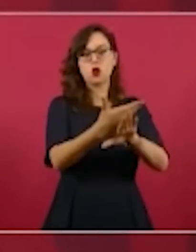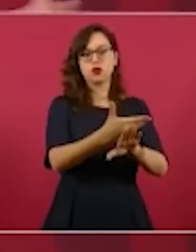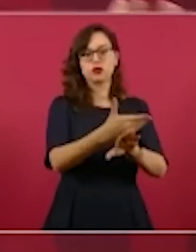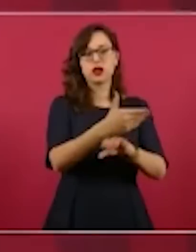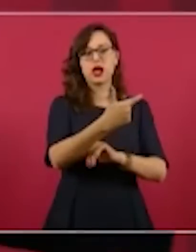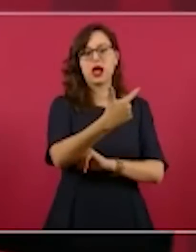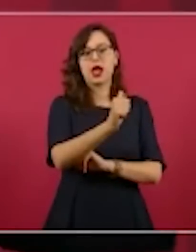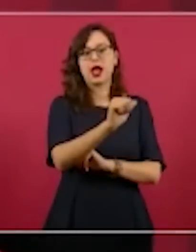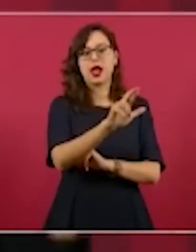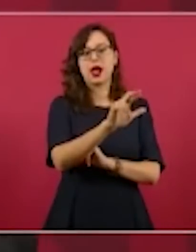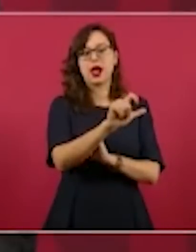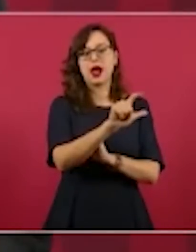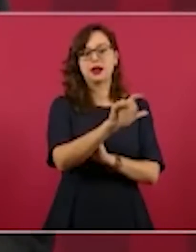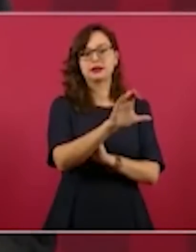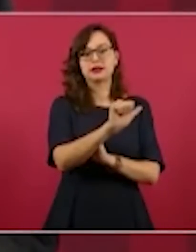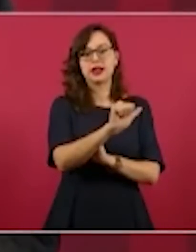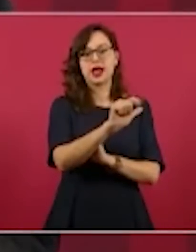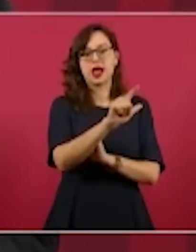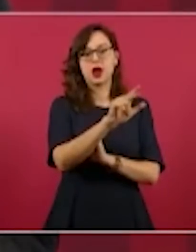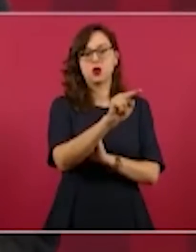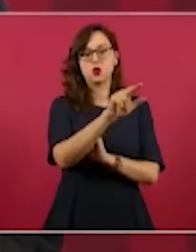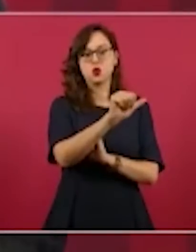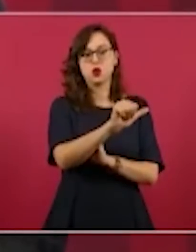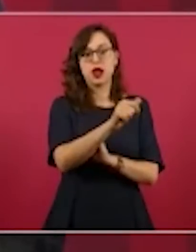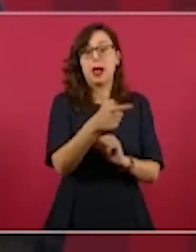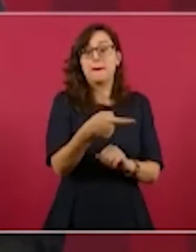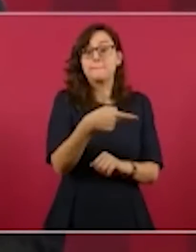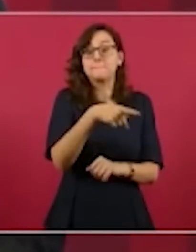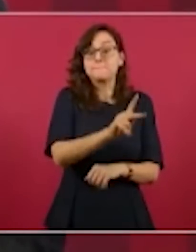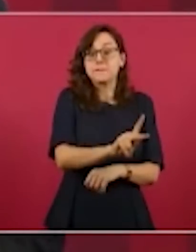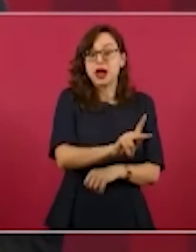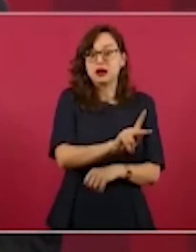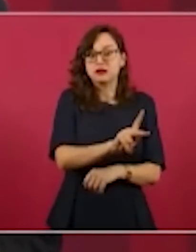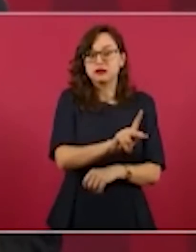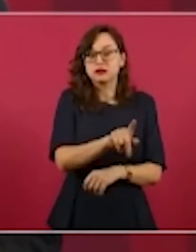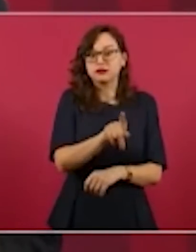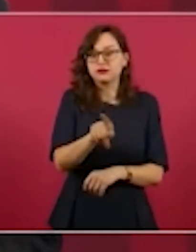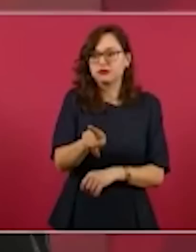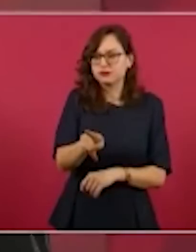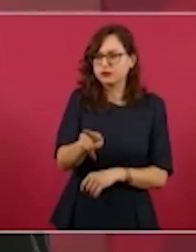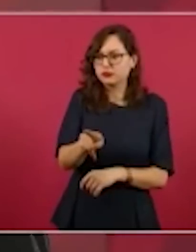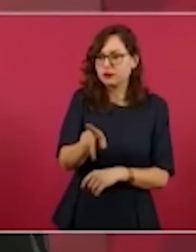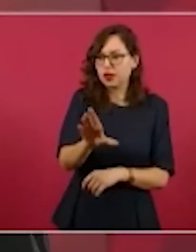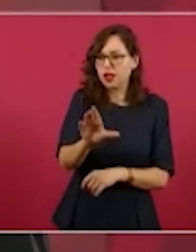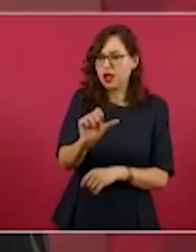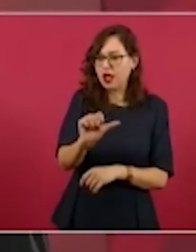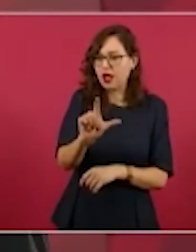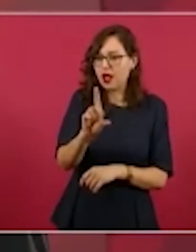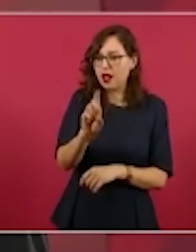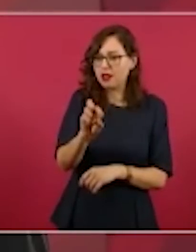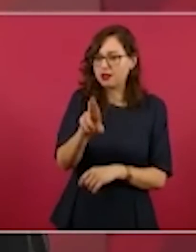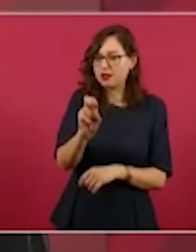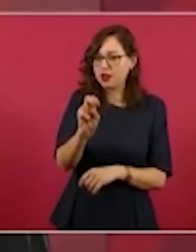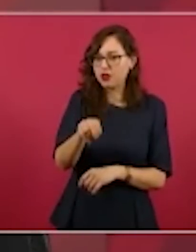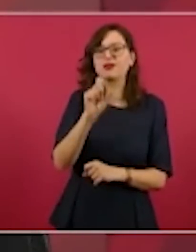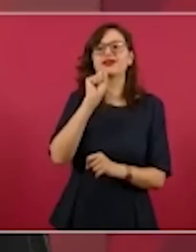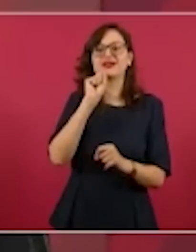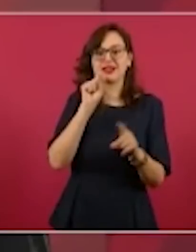Entonces, ¿cómo le van a hacer en ese juicio en Estados Unidos?